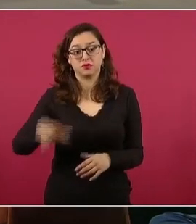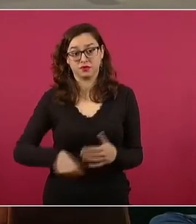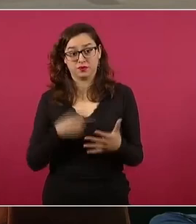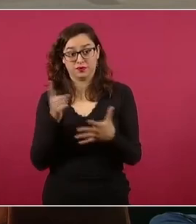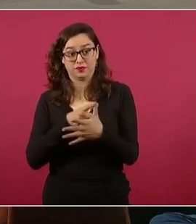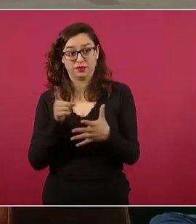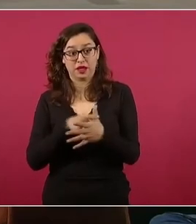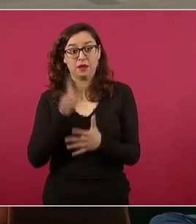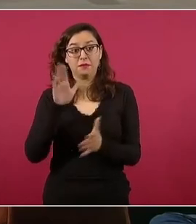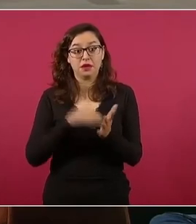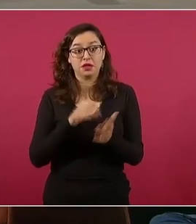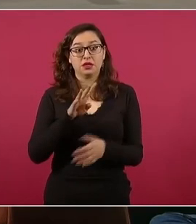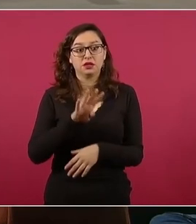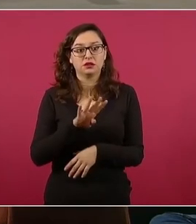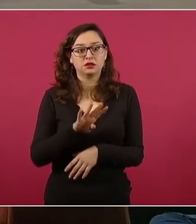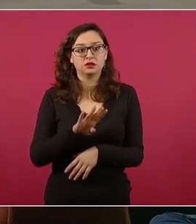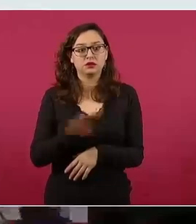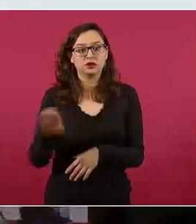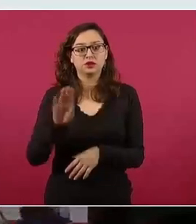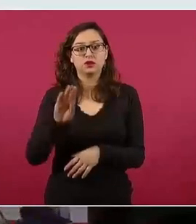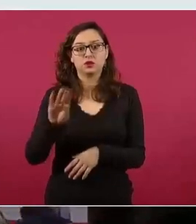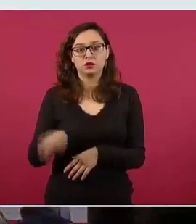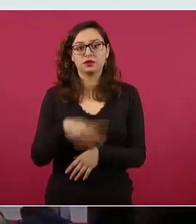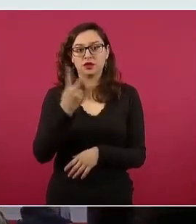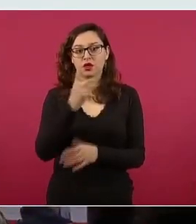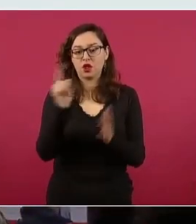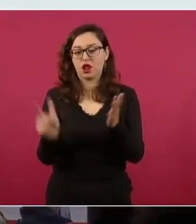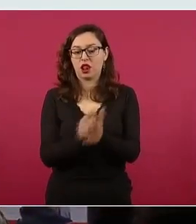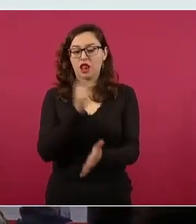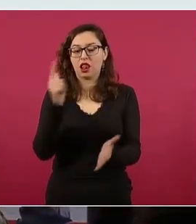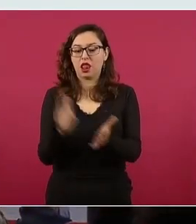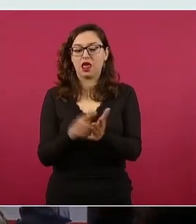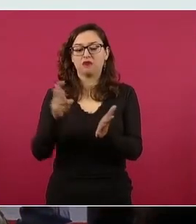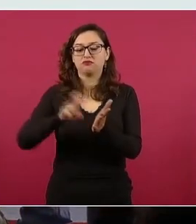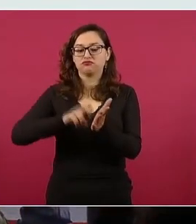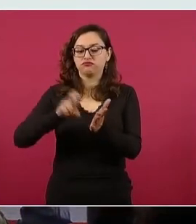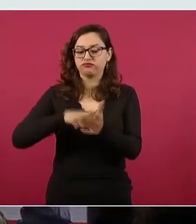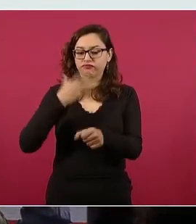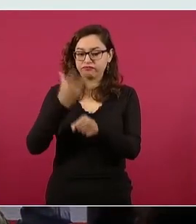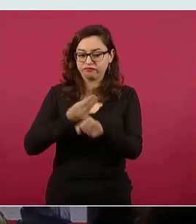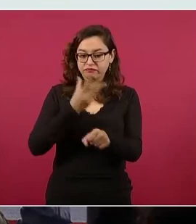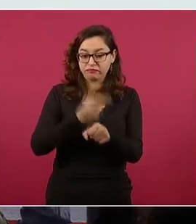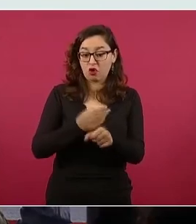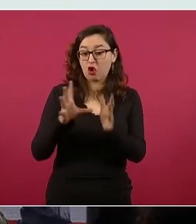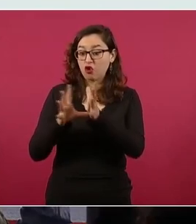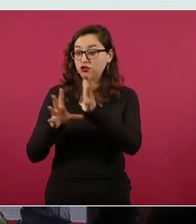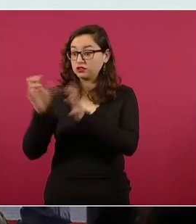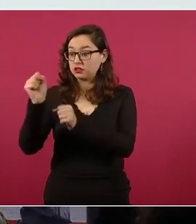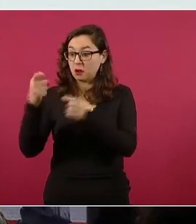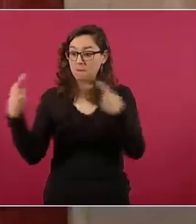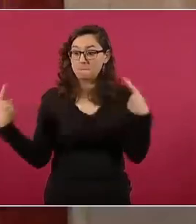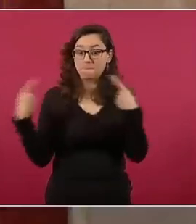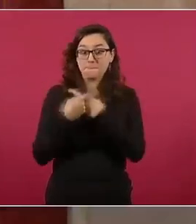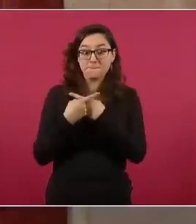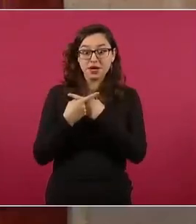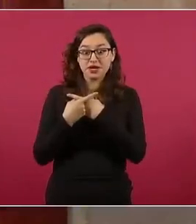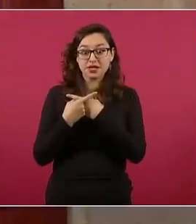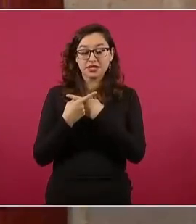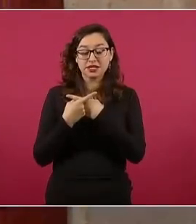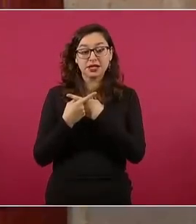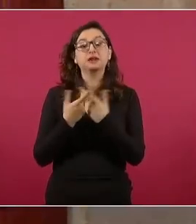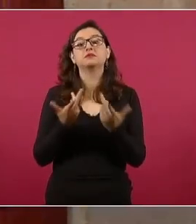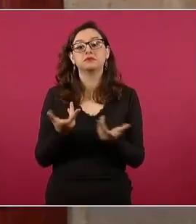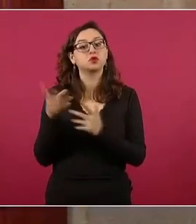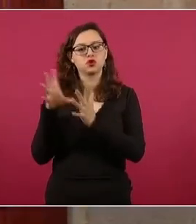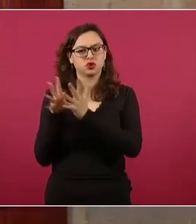aprobaron la reforma a una ley secundaria que a contrapelo de la Constitución, ahí no fue reforma